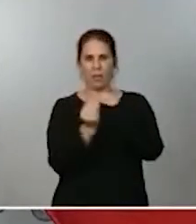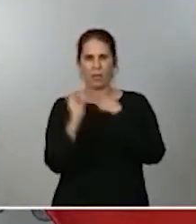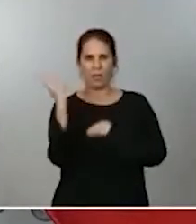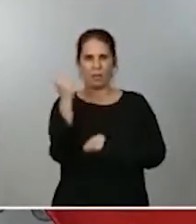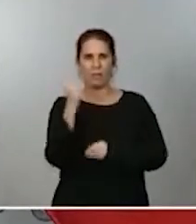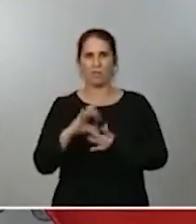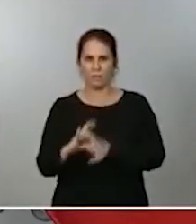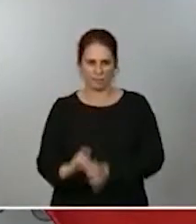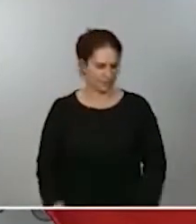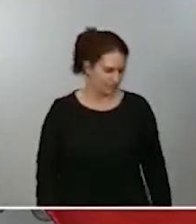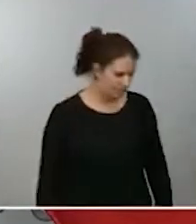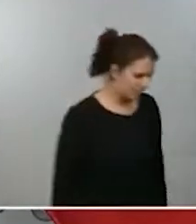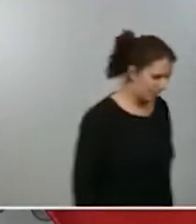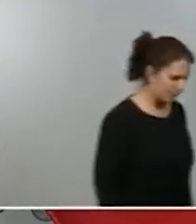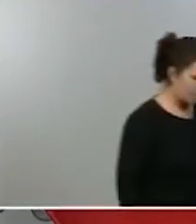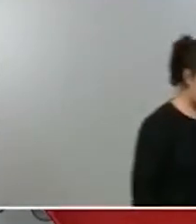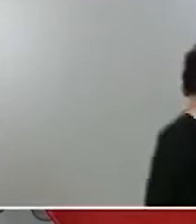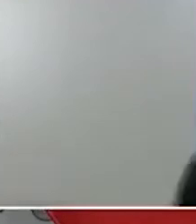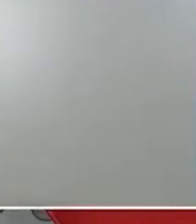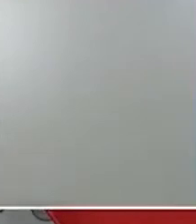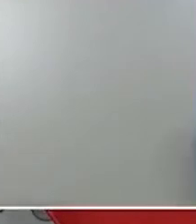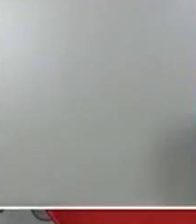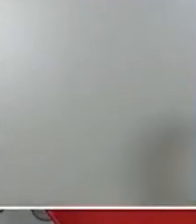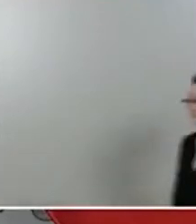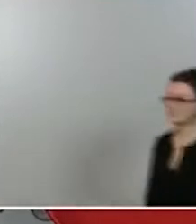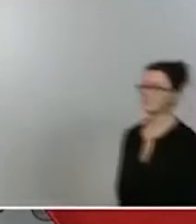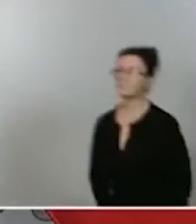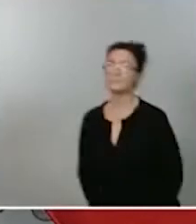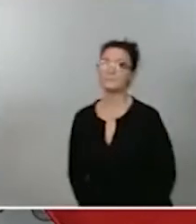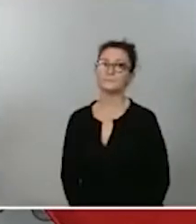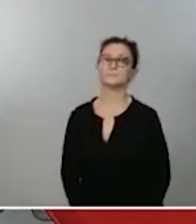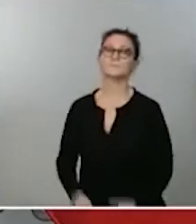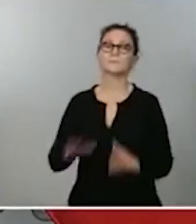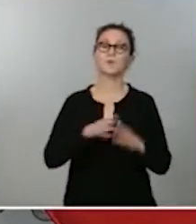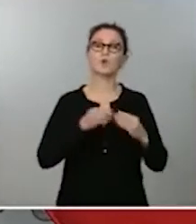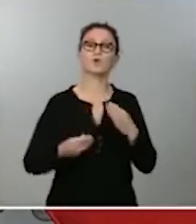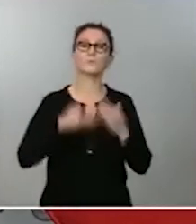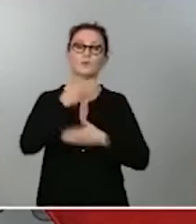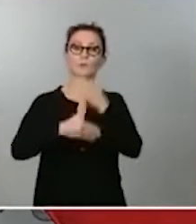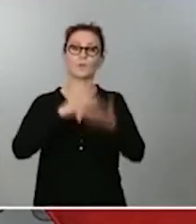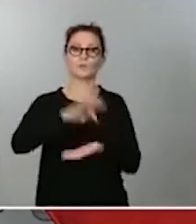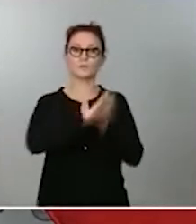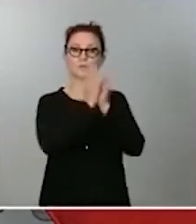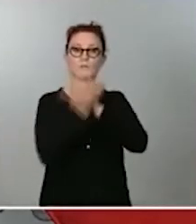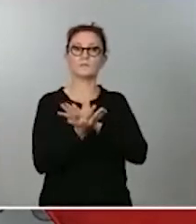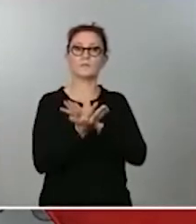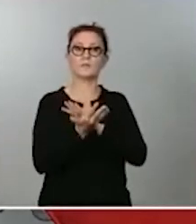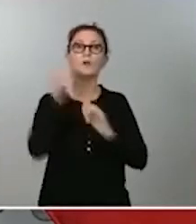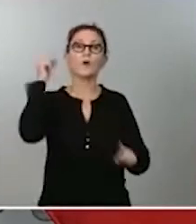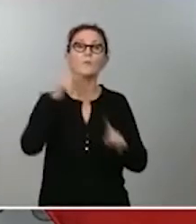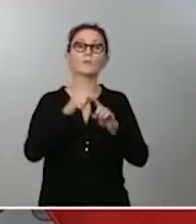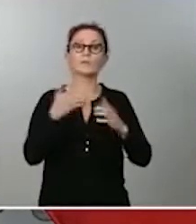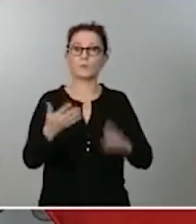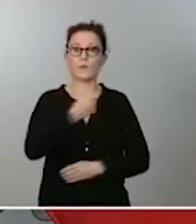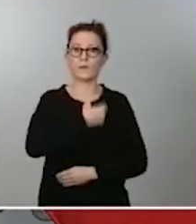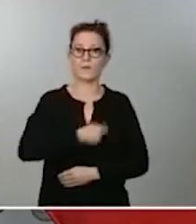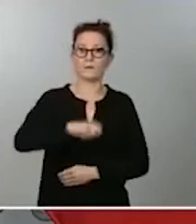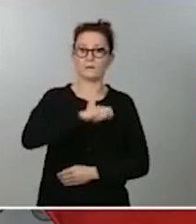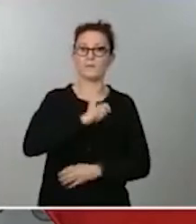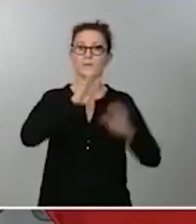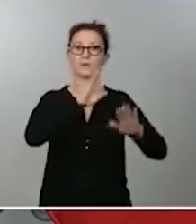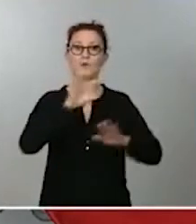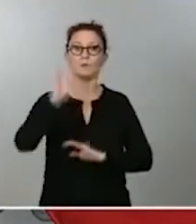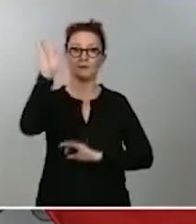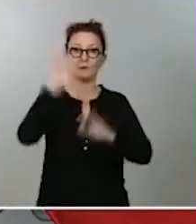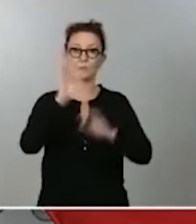El proceso de transición que marca el documento tiene como objetivo que España reduzca un 90% las emisiones de